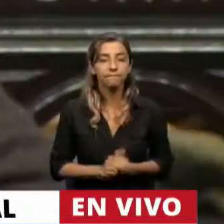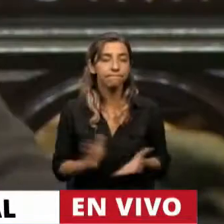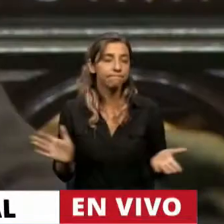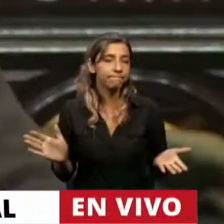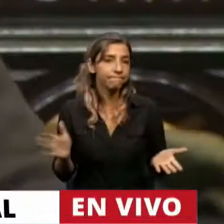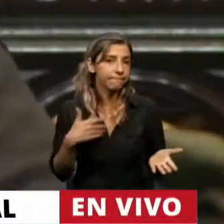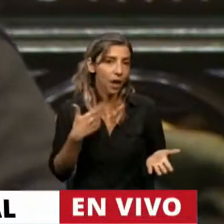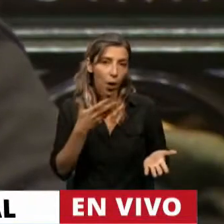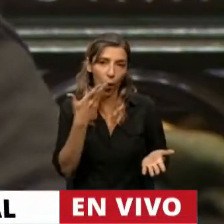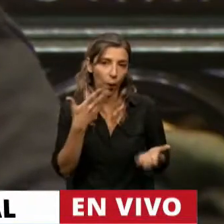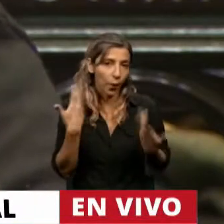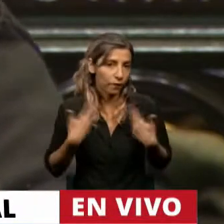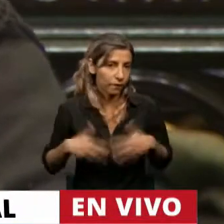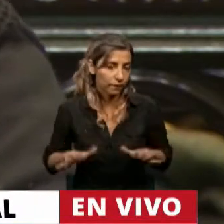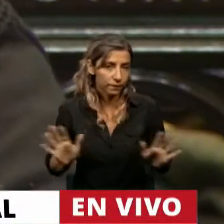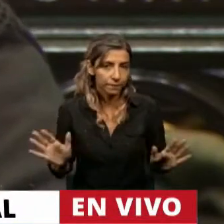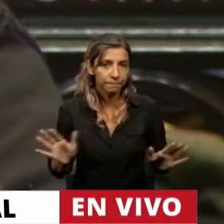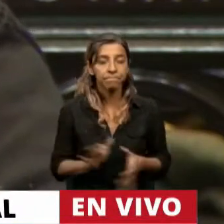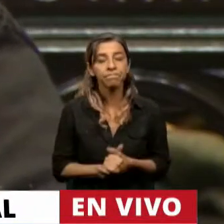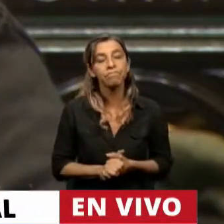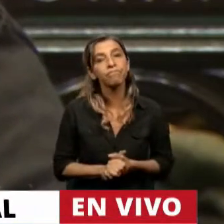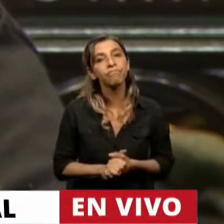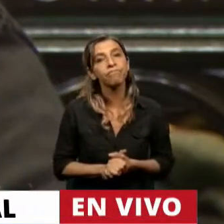sincero yo estoy aprendiendo